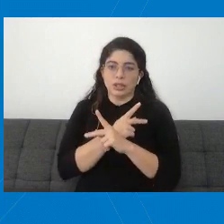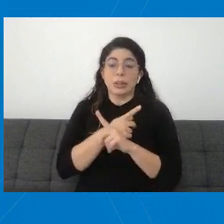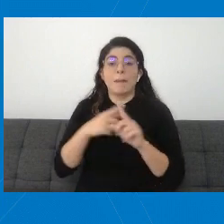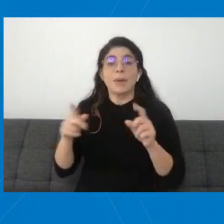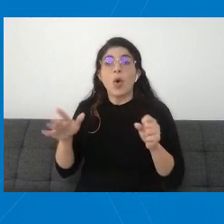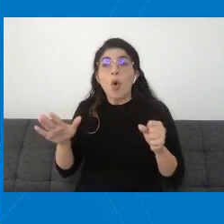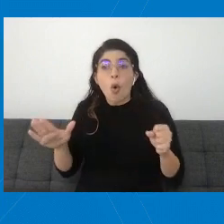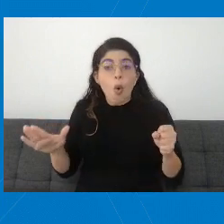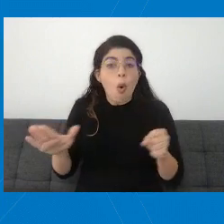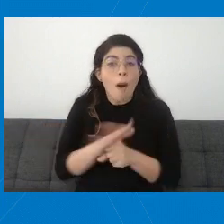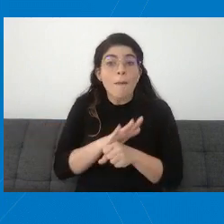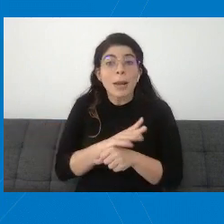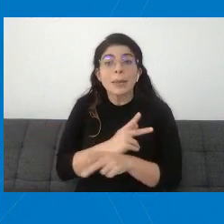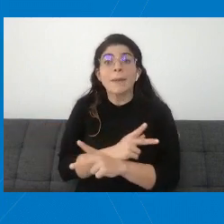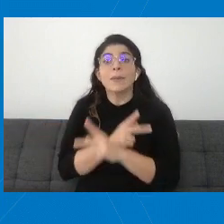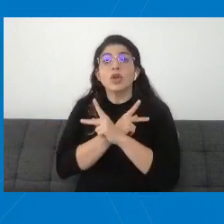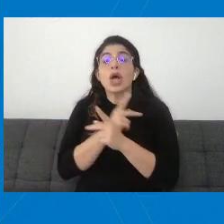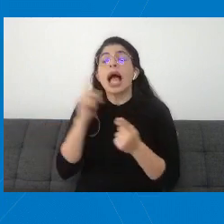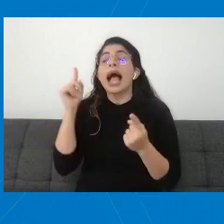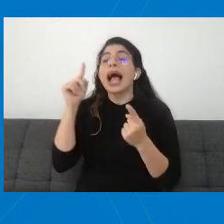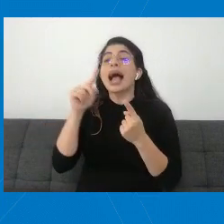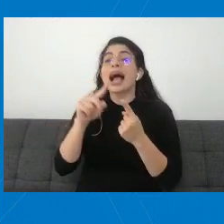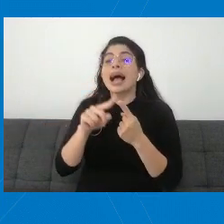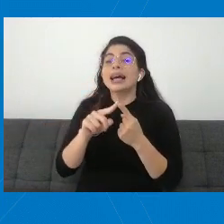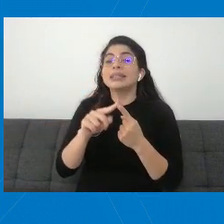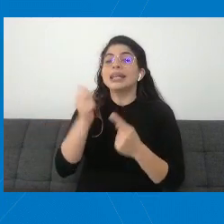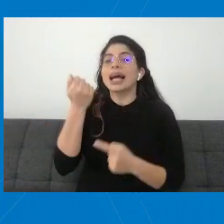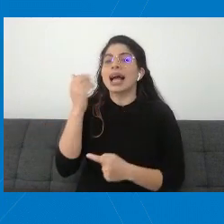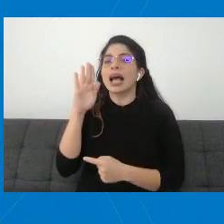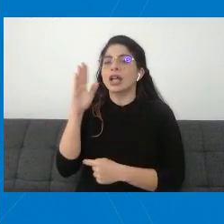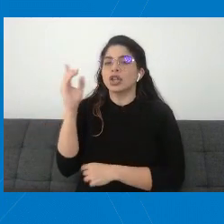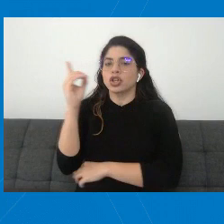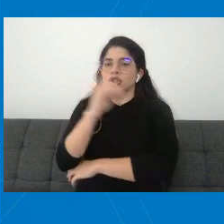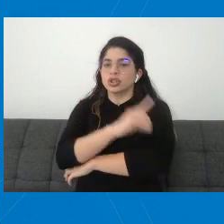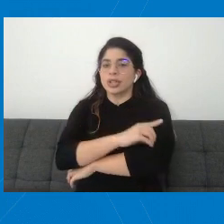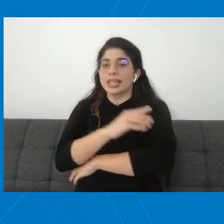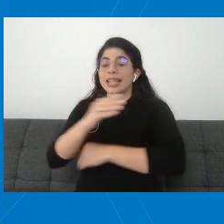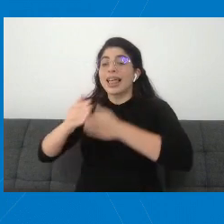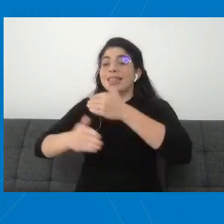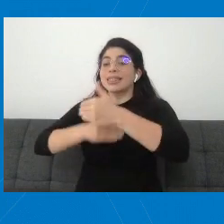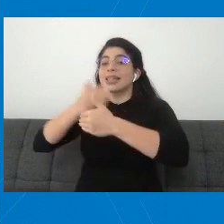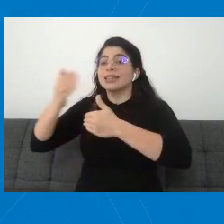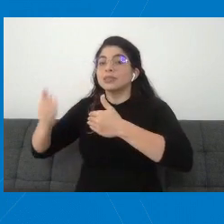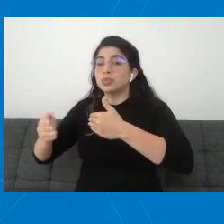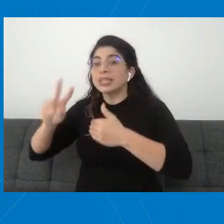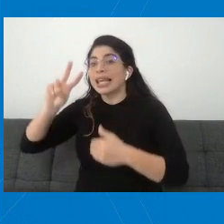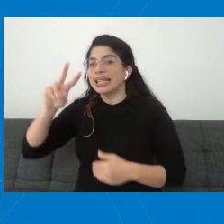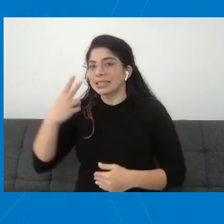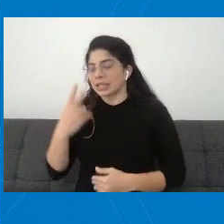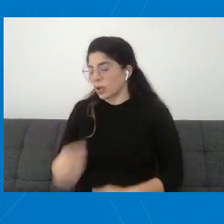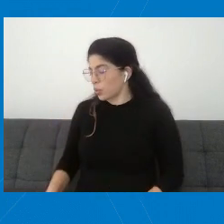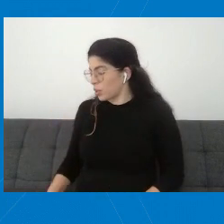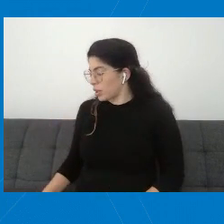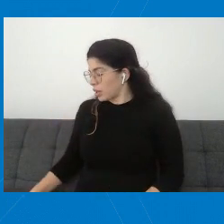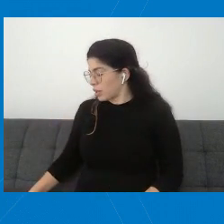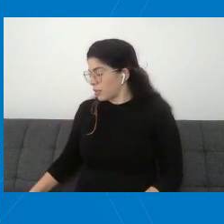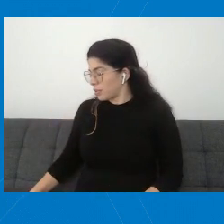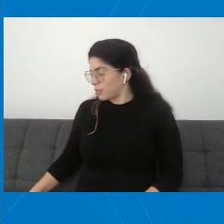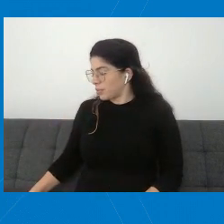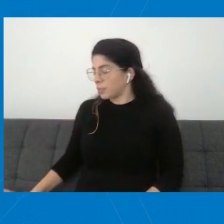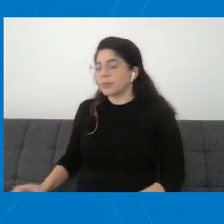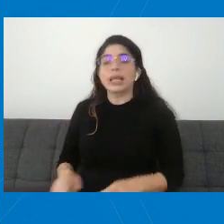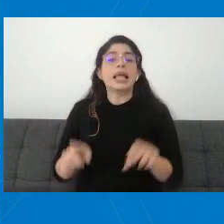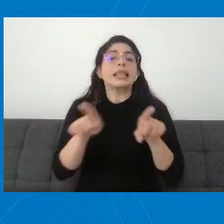completa 14 días después de que ha recibido la segunda dosis. Doctora, también nos